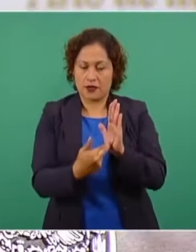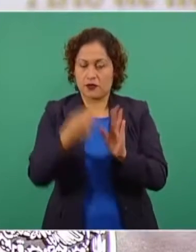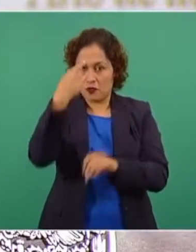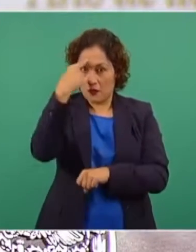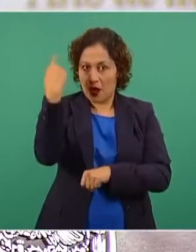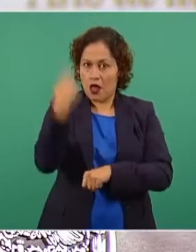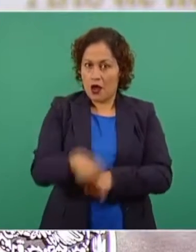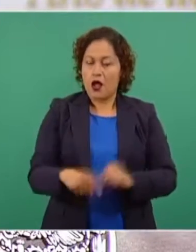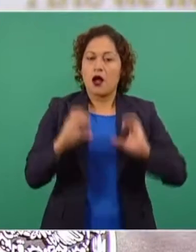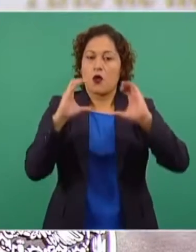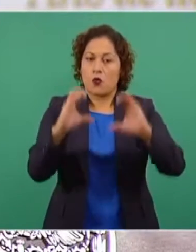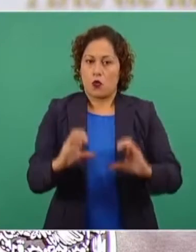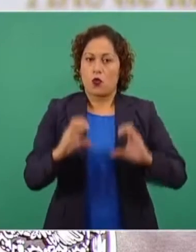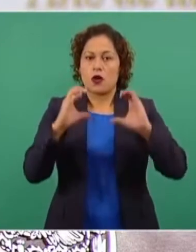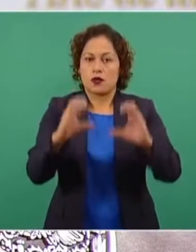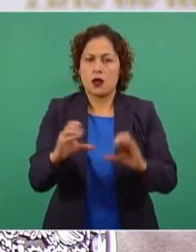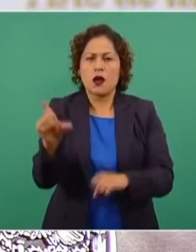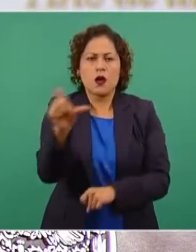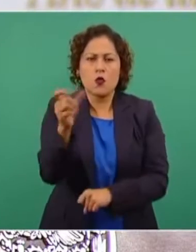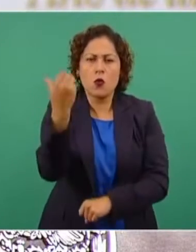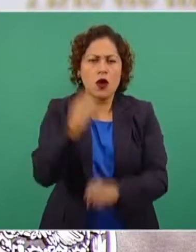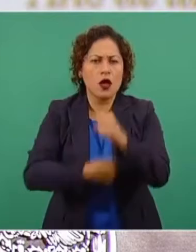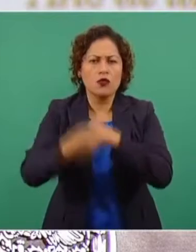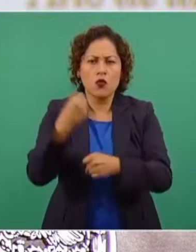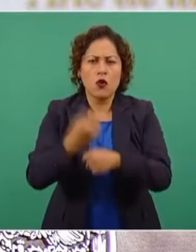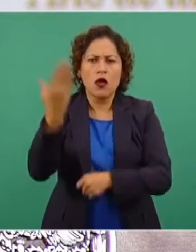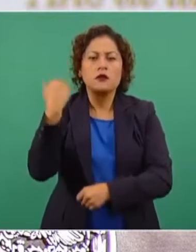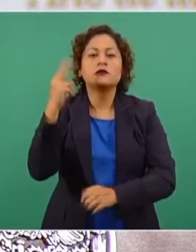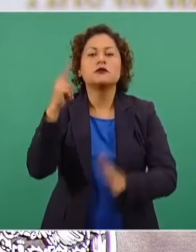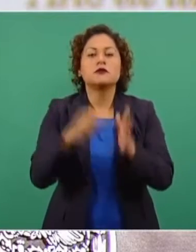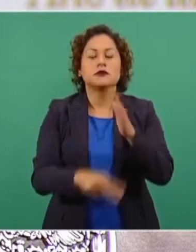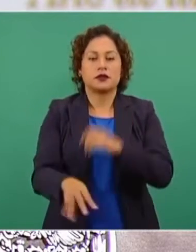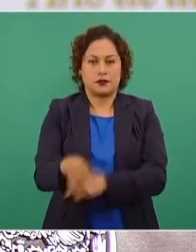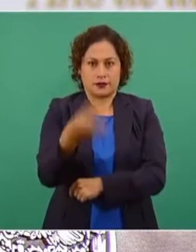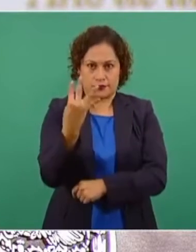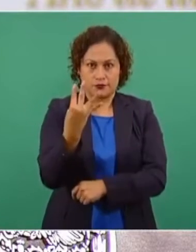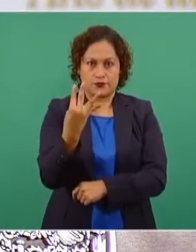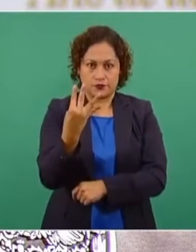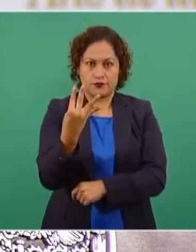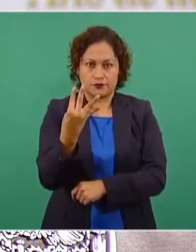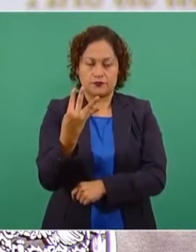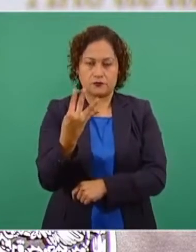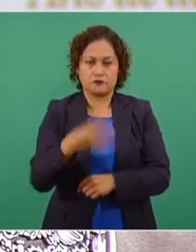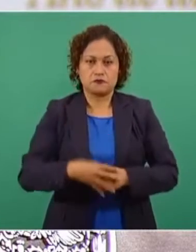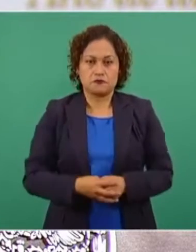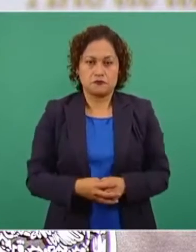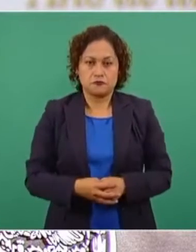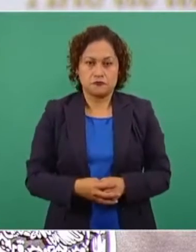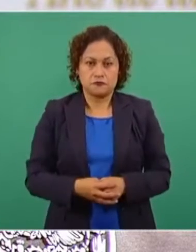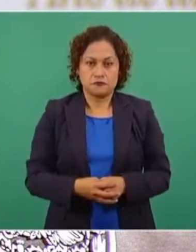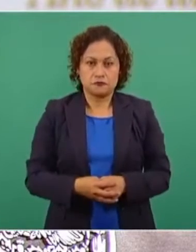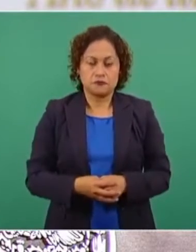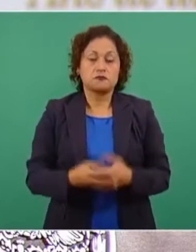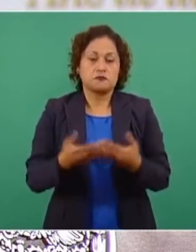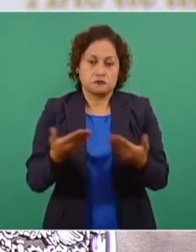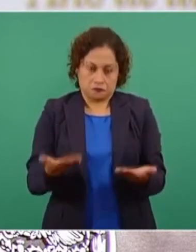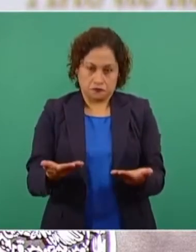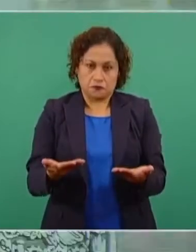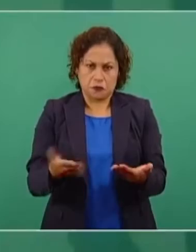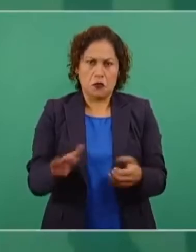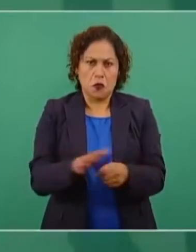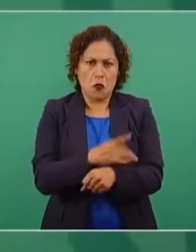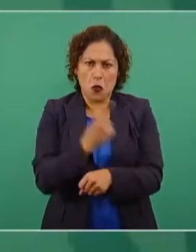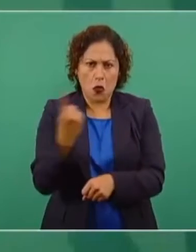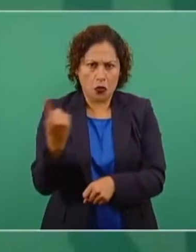en 2014 y tiene un antecedente